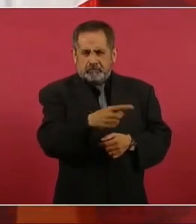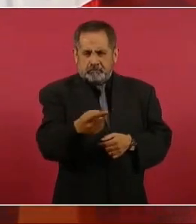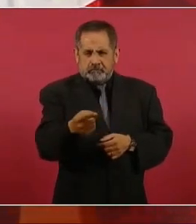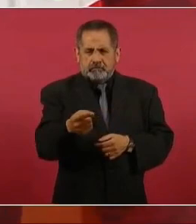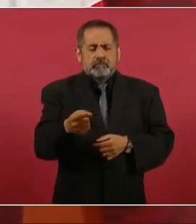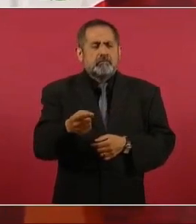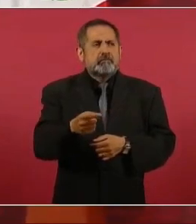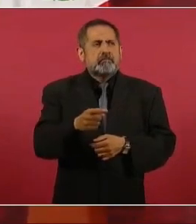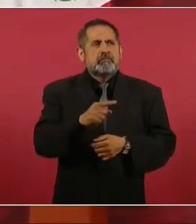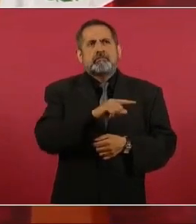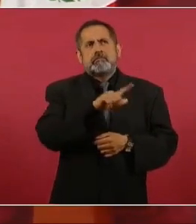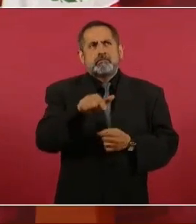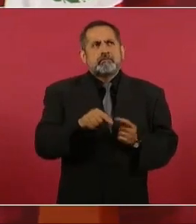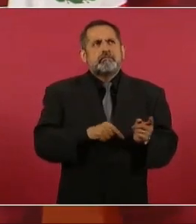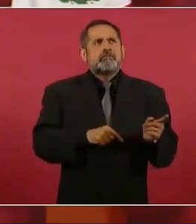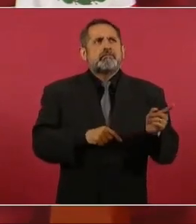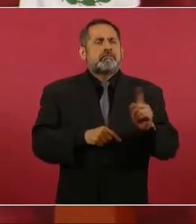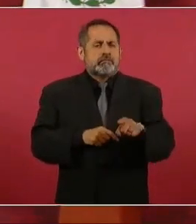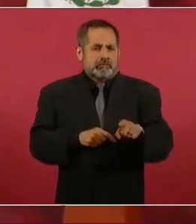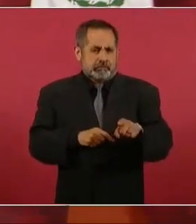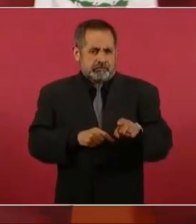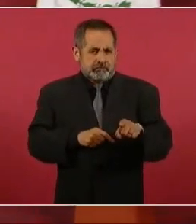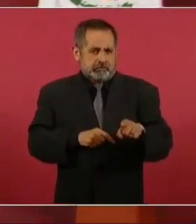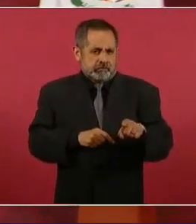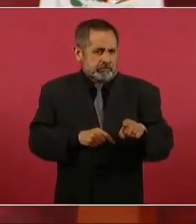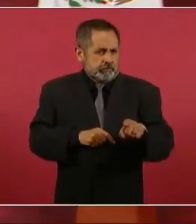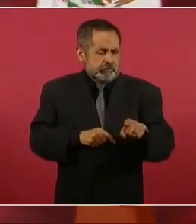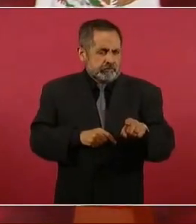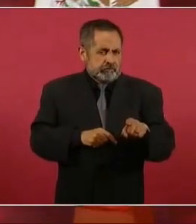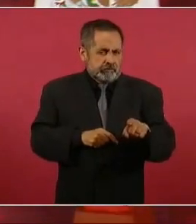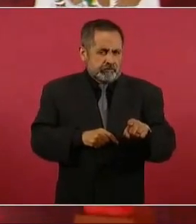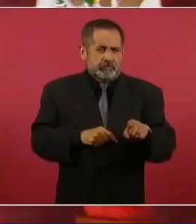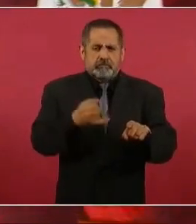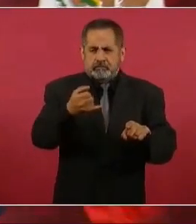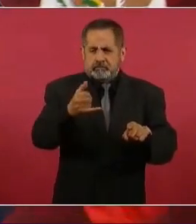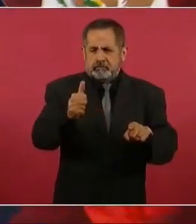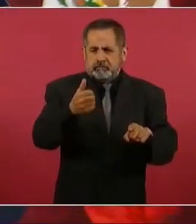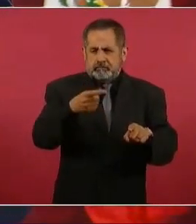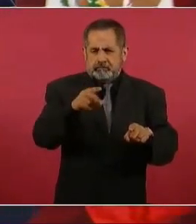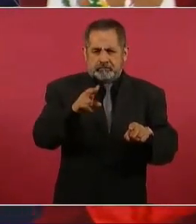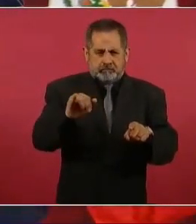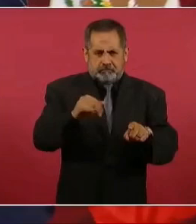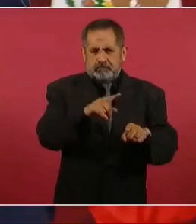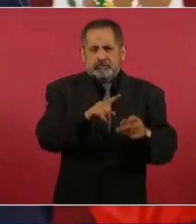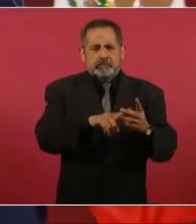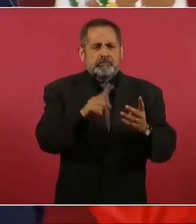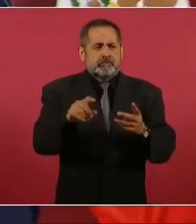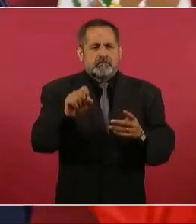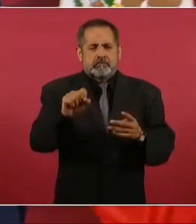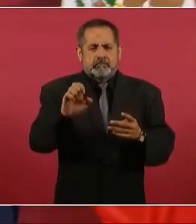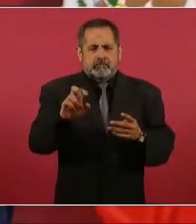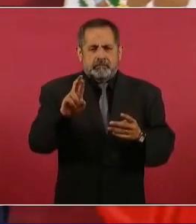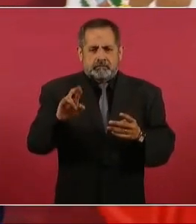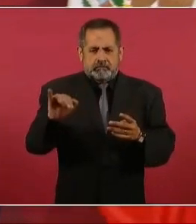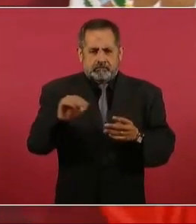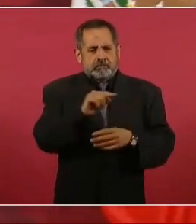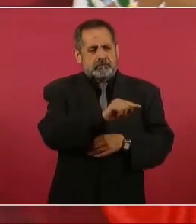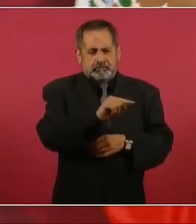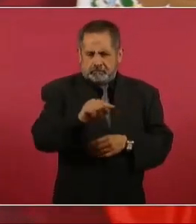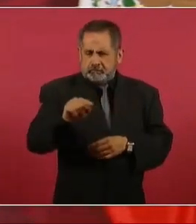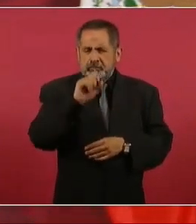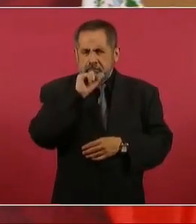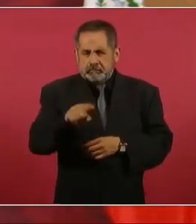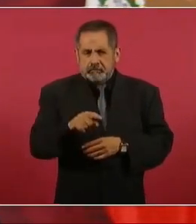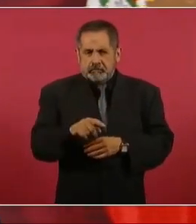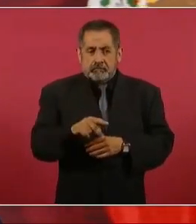Y luego vamos con los yaquis, con los eris y